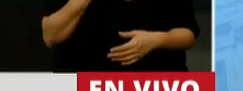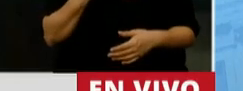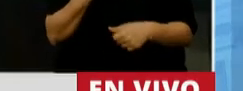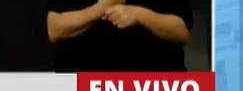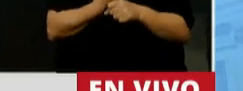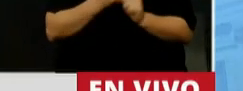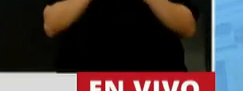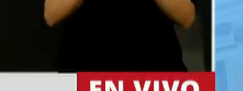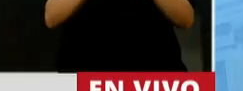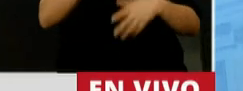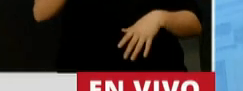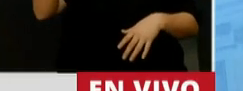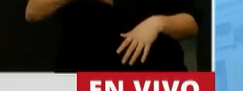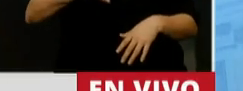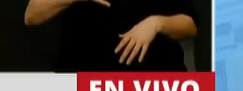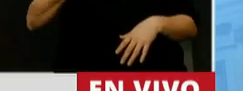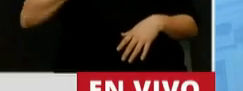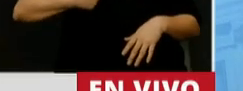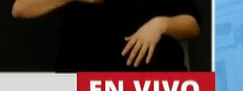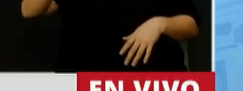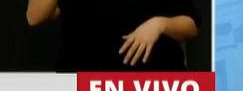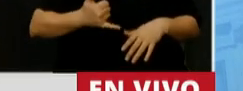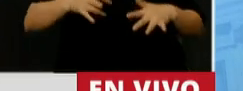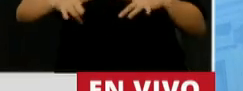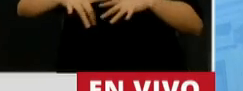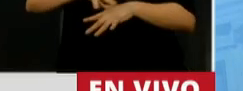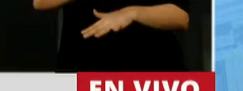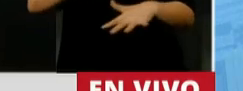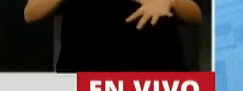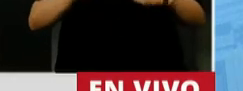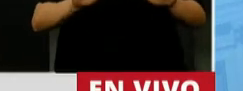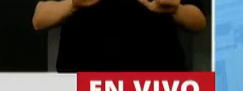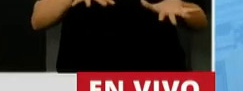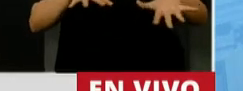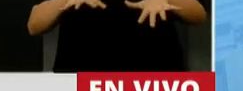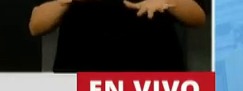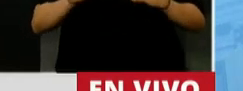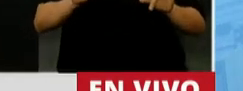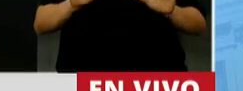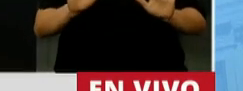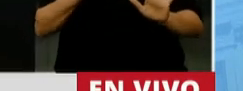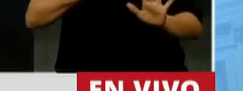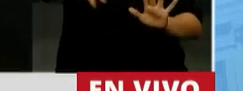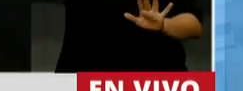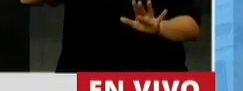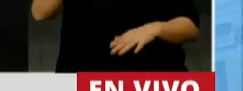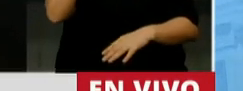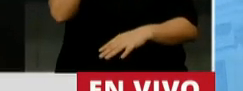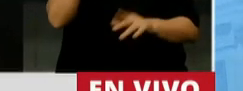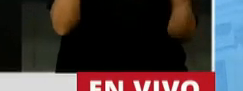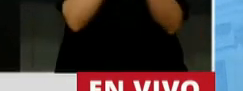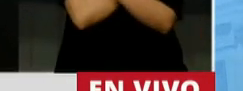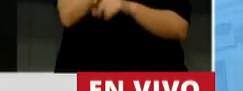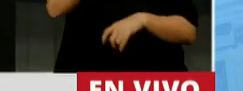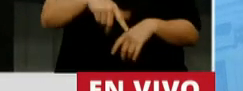la crisis que vive la Argentina y el país que tenemos, la doble crisis que tiene la Argentina,